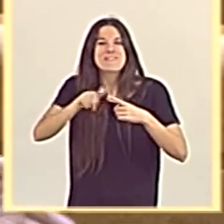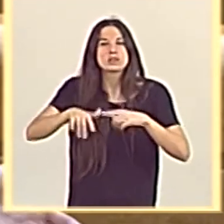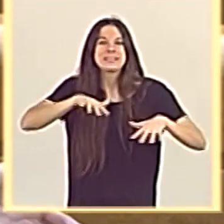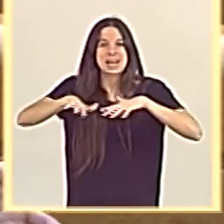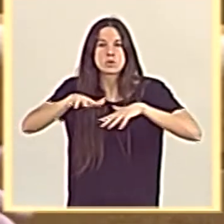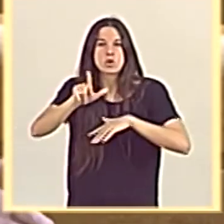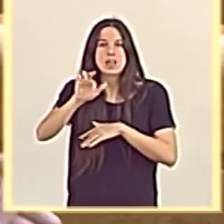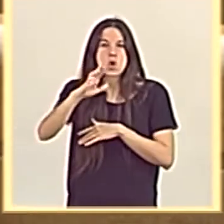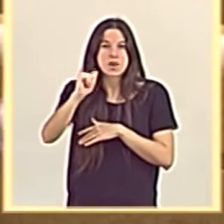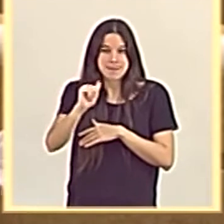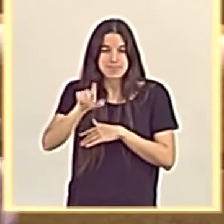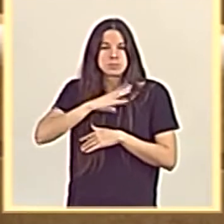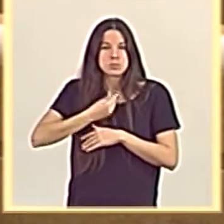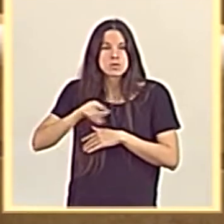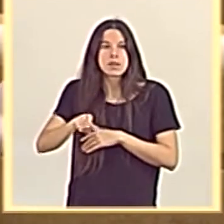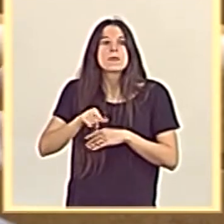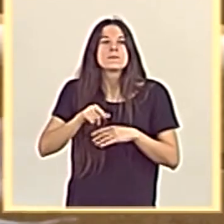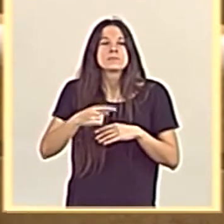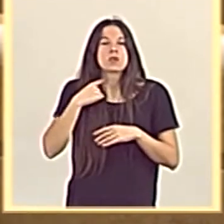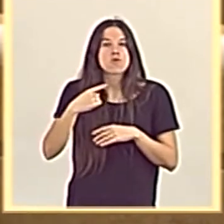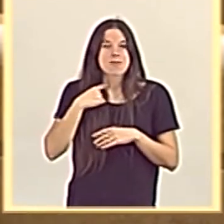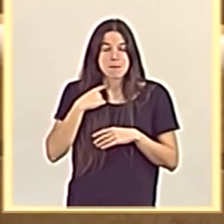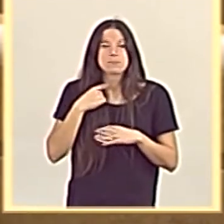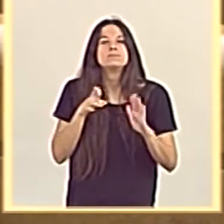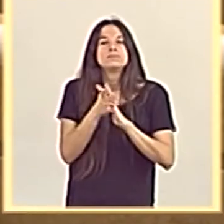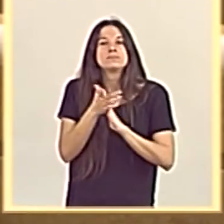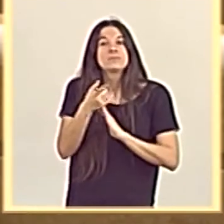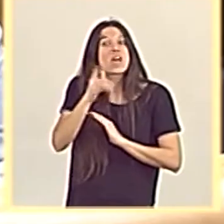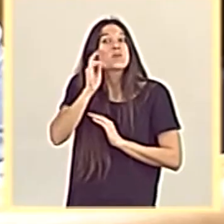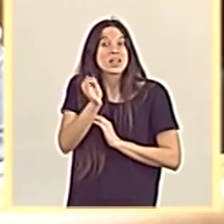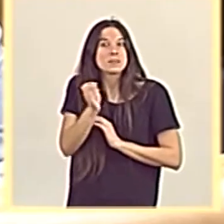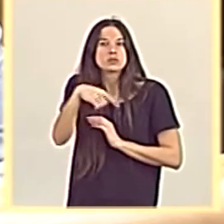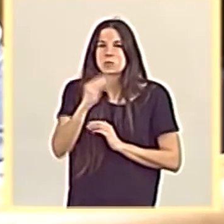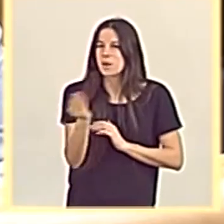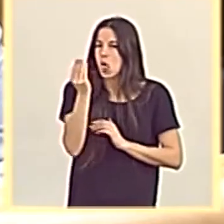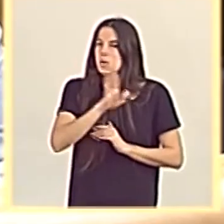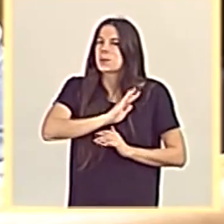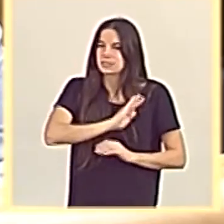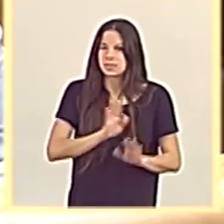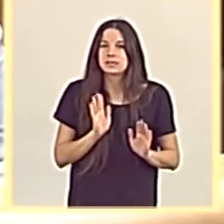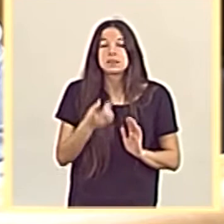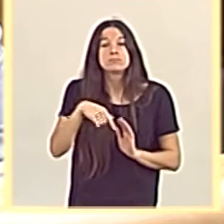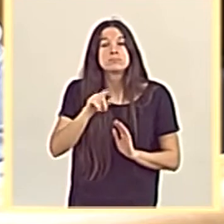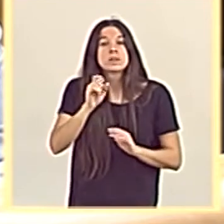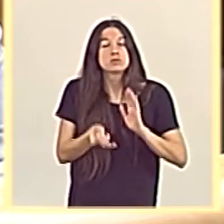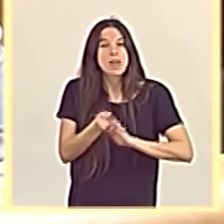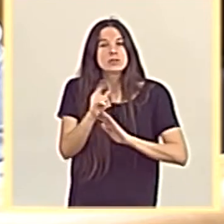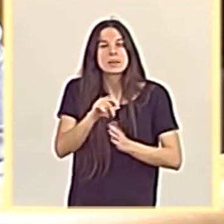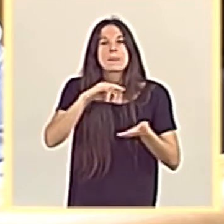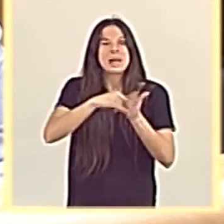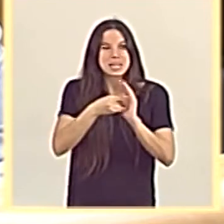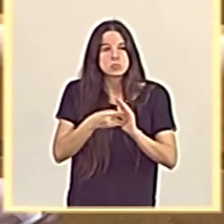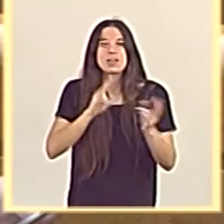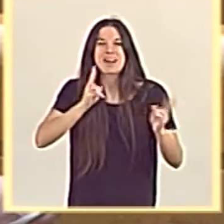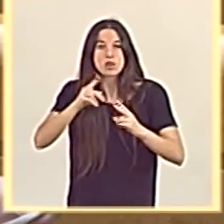Lorca, que tuvo lugar en septiembre de 2011, evidentemente hemos mejorado enormemente. Hemos habilitado mecanismos de reacción